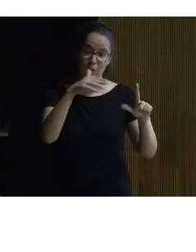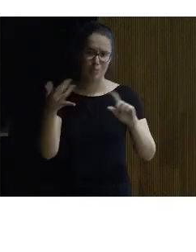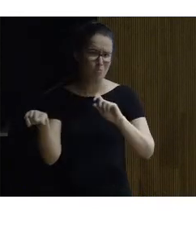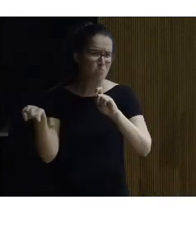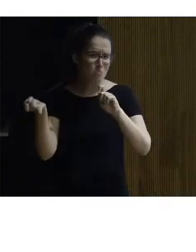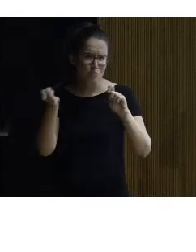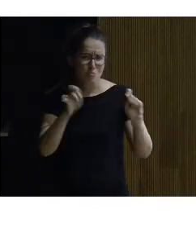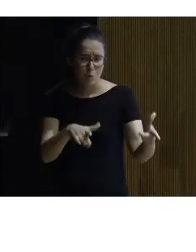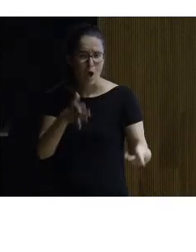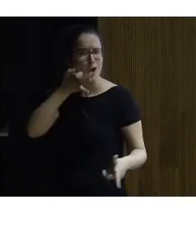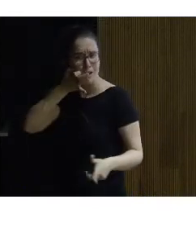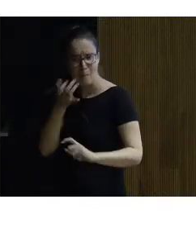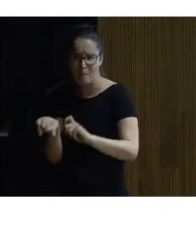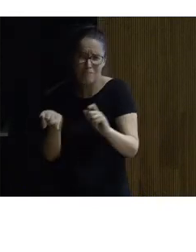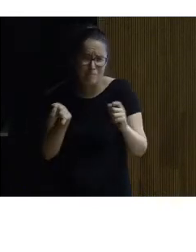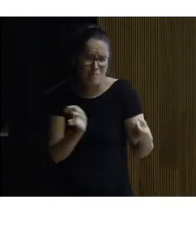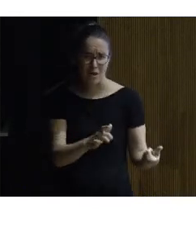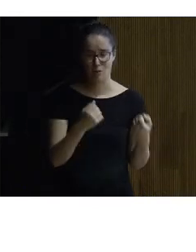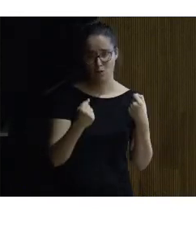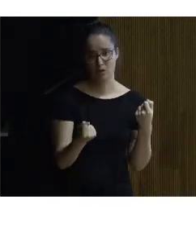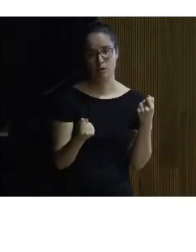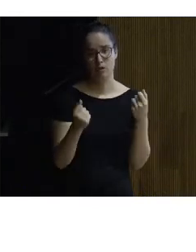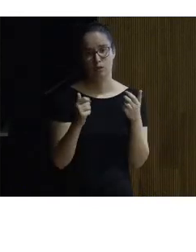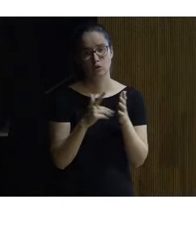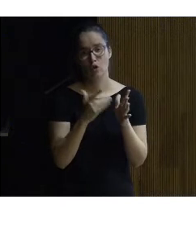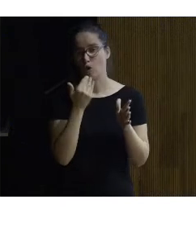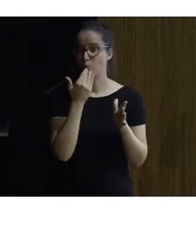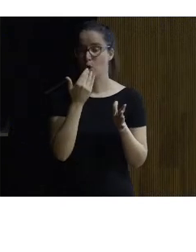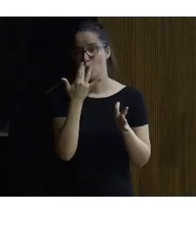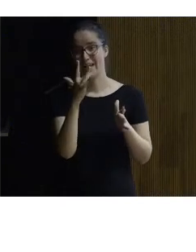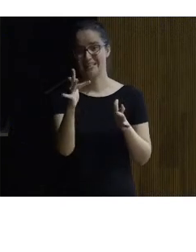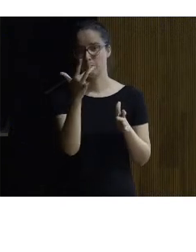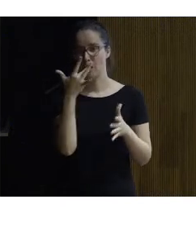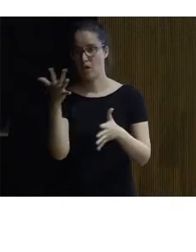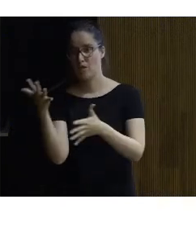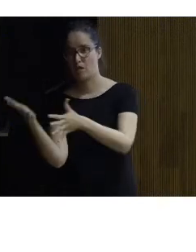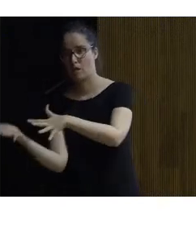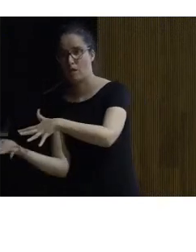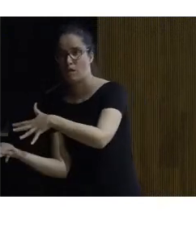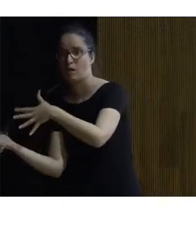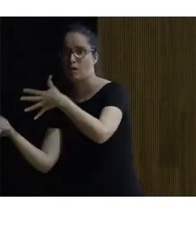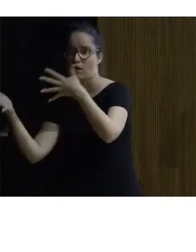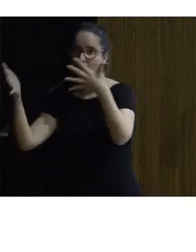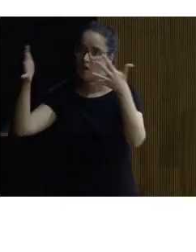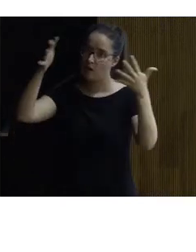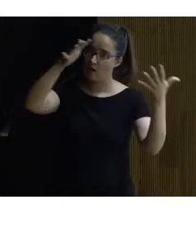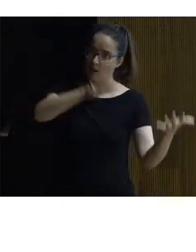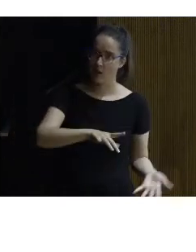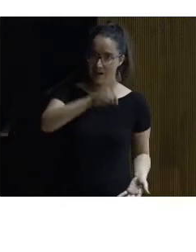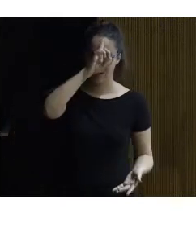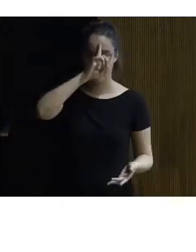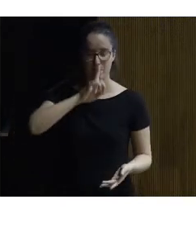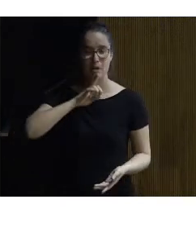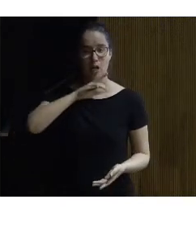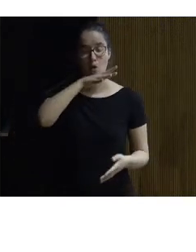parecidas a las de la cueva original como si hubiera habido un espejo que traslada la imagen a